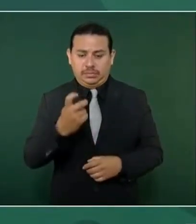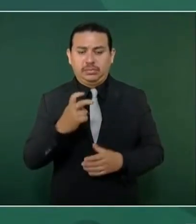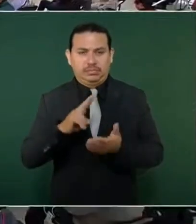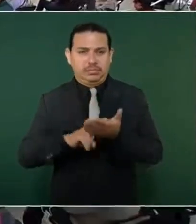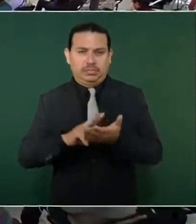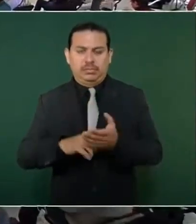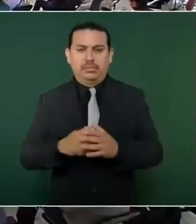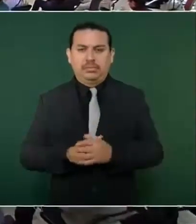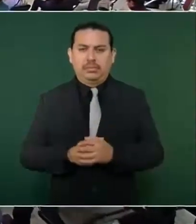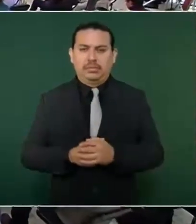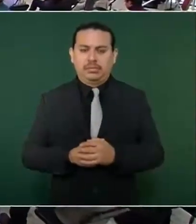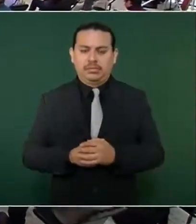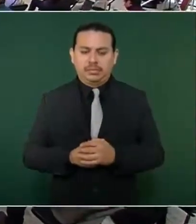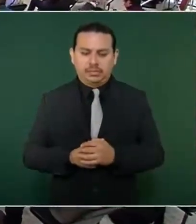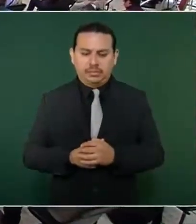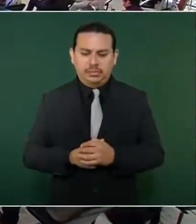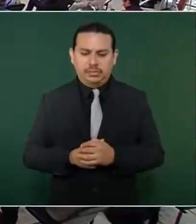Y después, ¿dónde se reúne con Kerry?